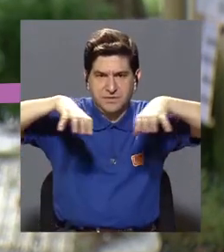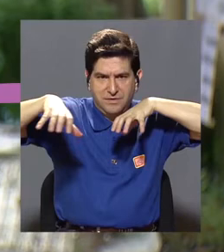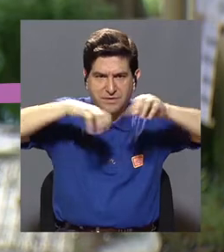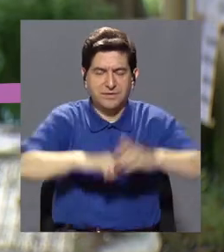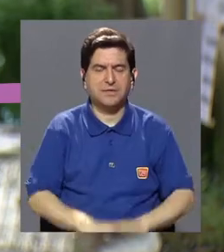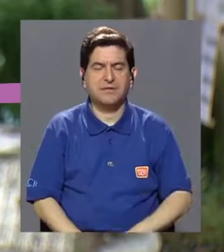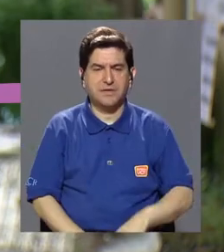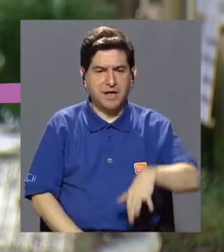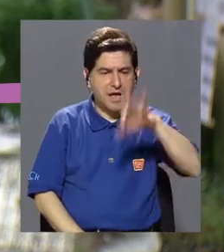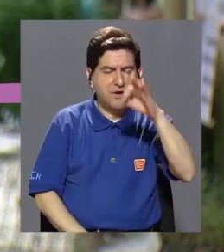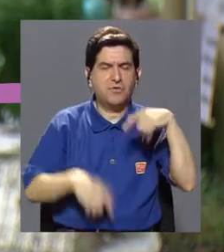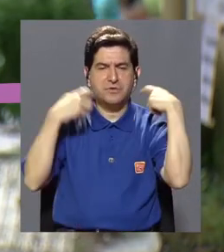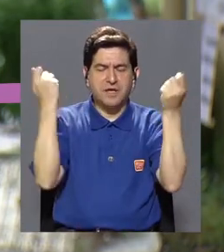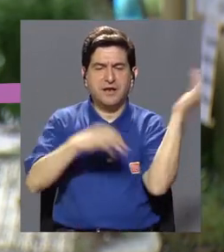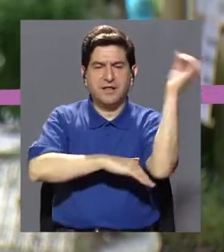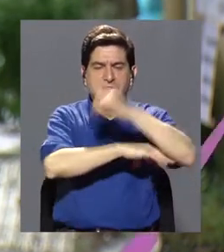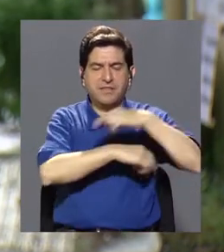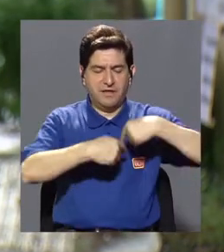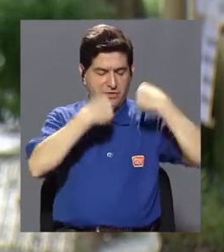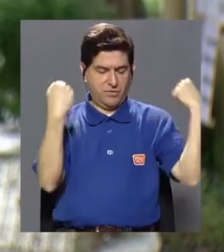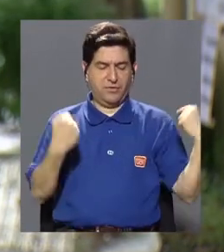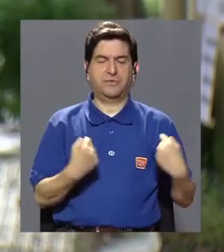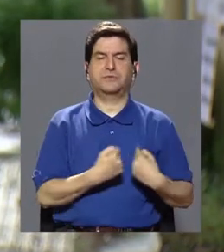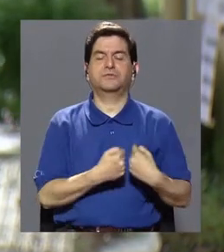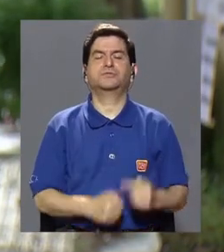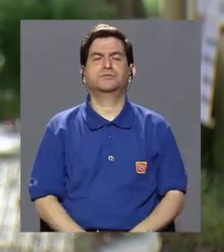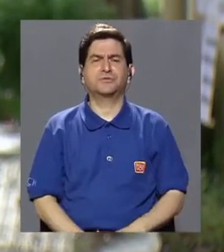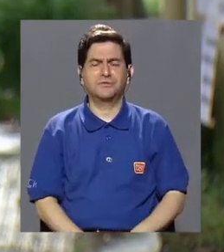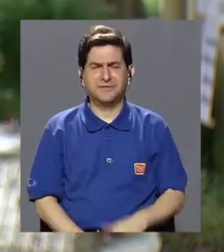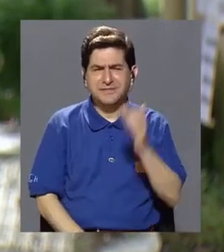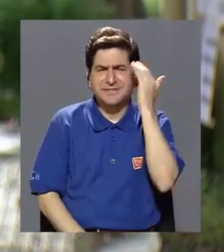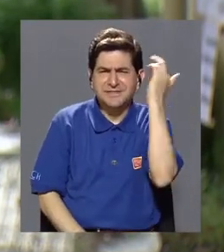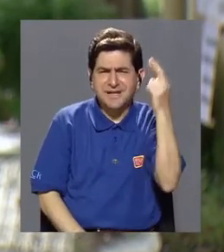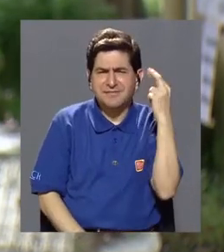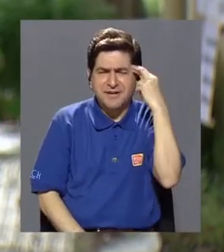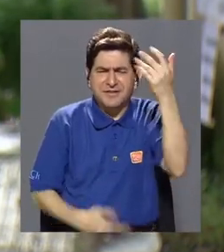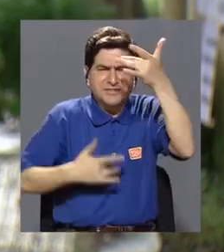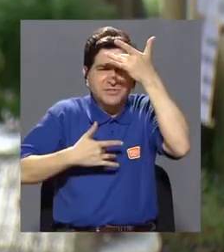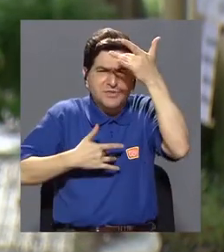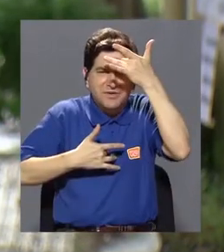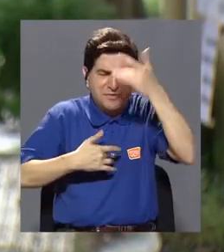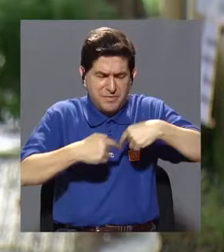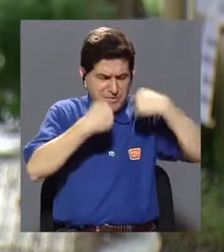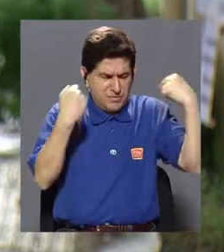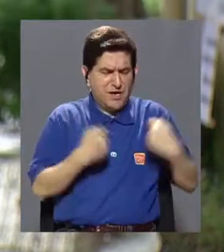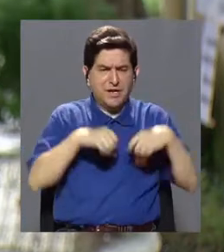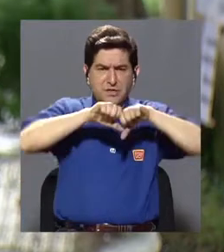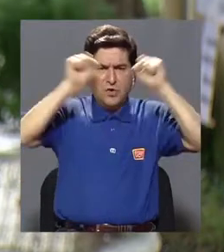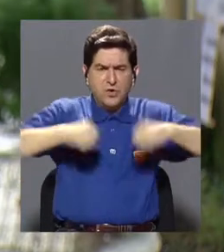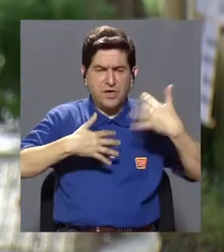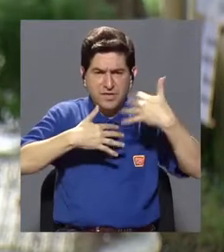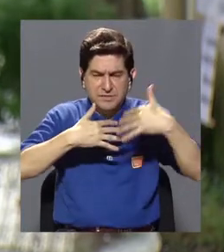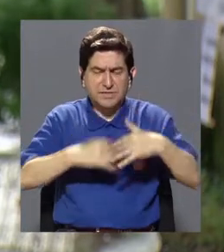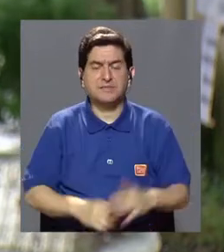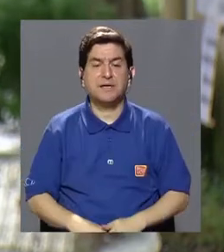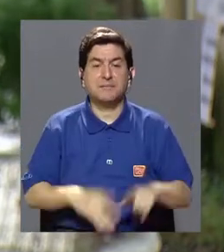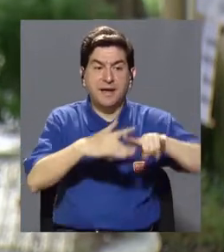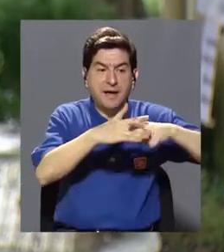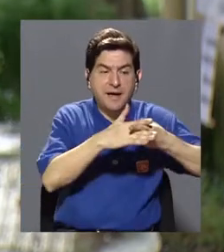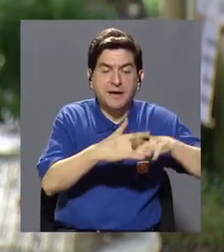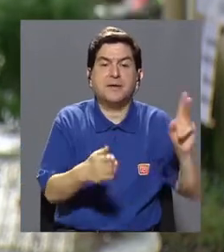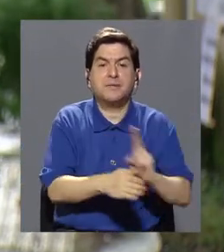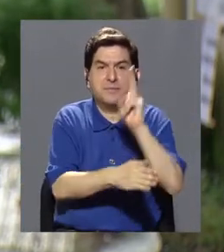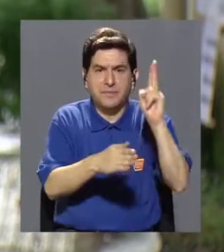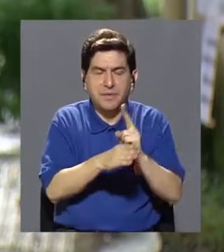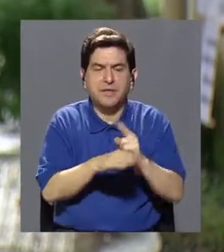que nos encontramos en la Feria del Día del Corazón. Bueno, las causas de las enfermedades cardiovasculares es una herramienta que podemos